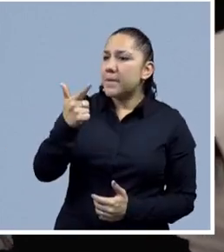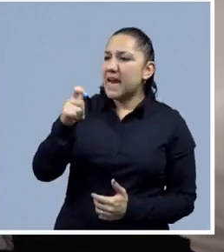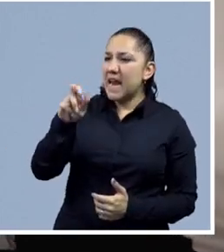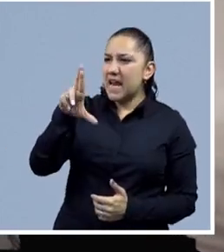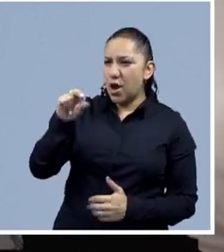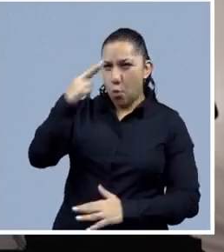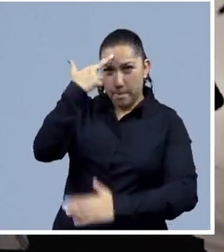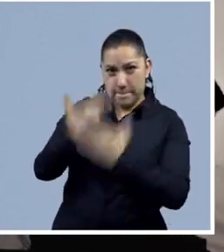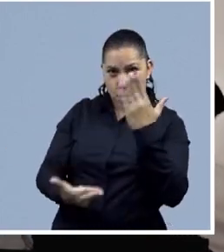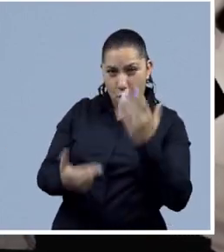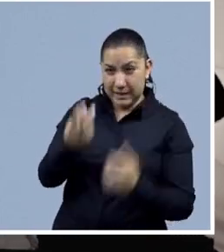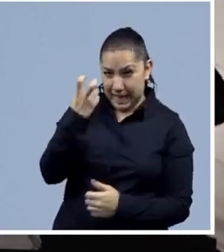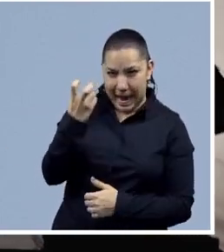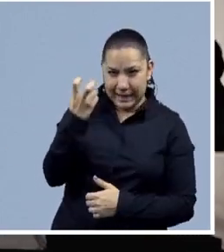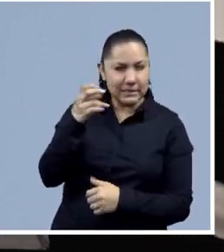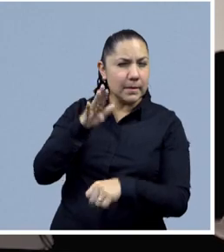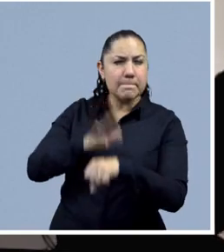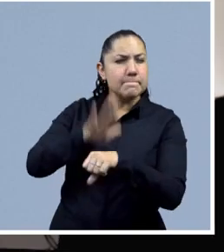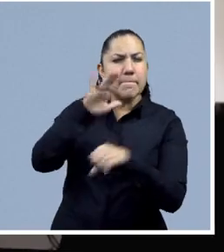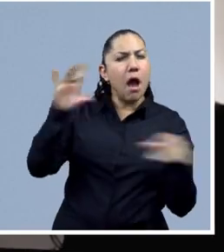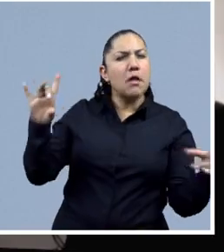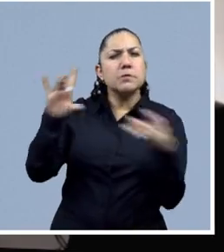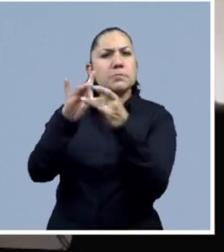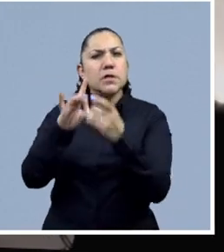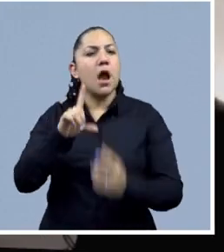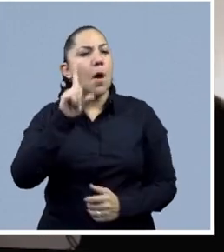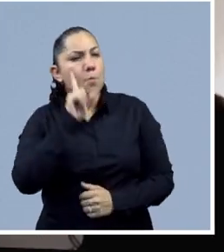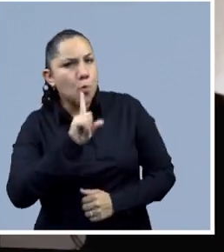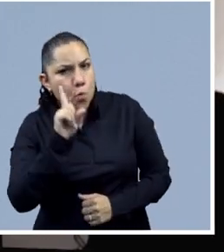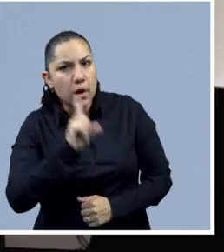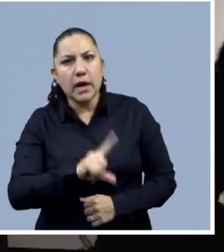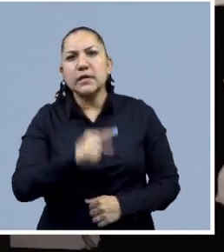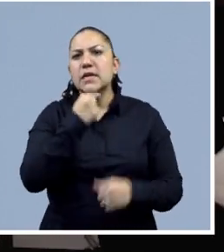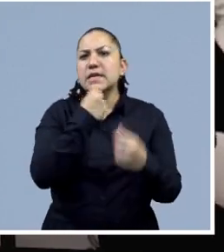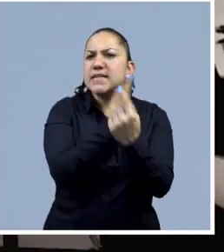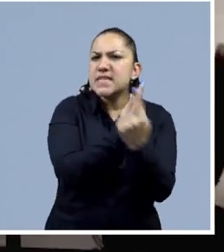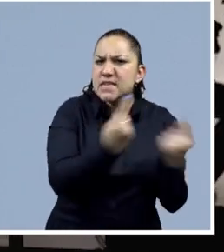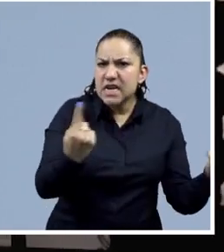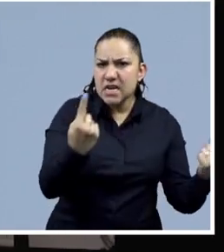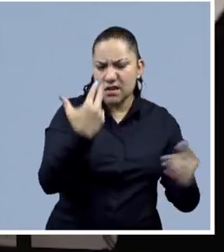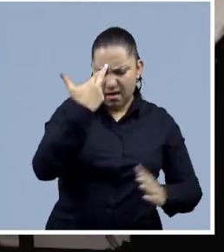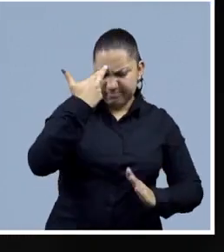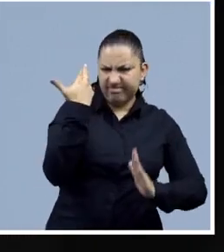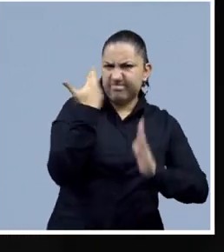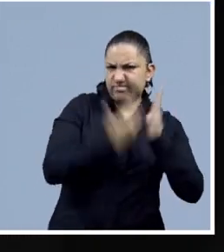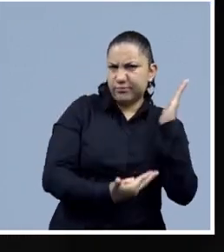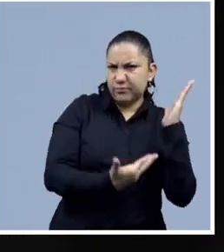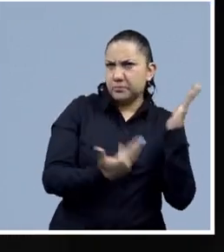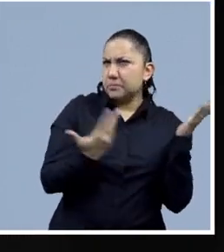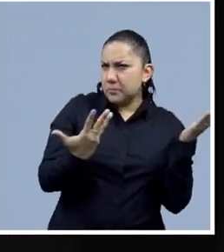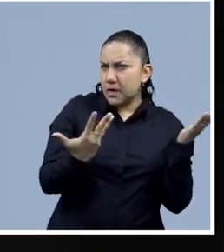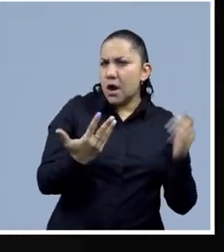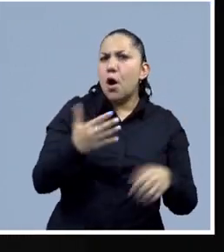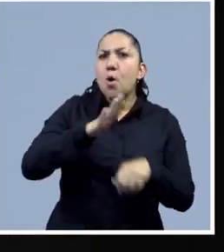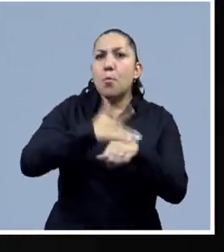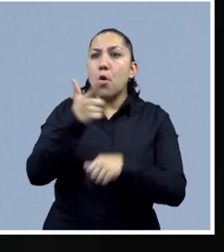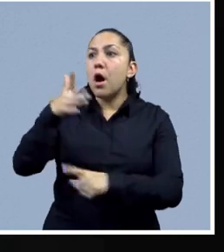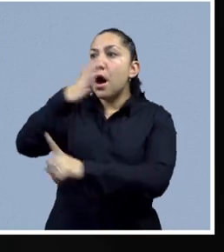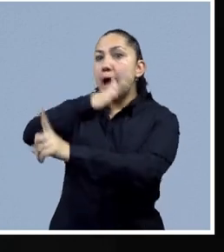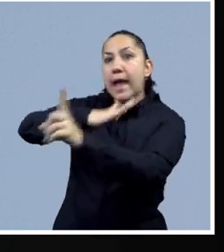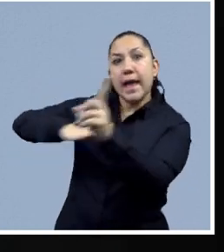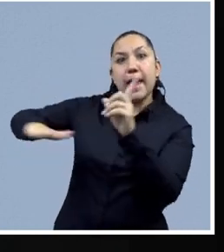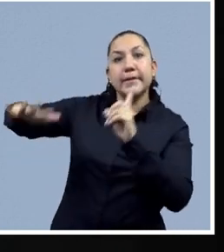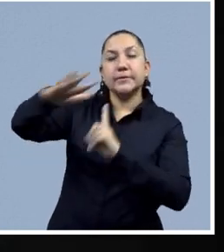pues nos referimos a violencia que sufrimos las mujeres y las niñas, en el entendido de que, pues, frente a la